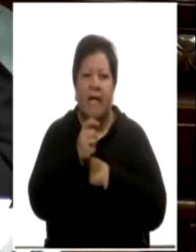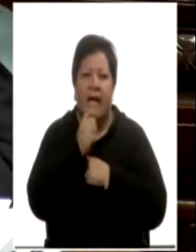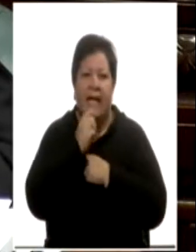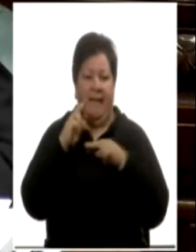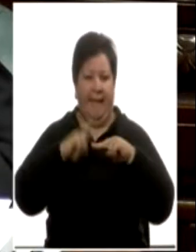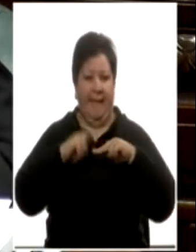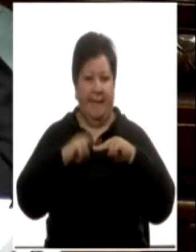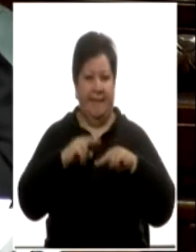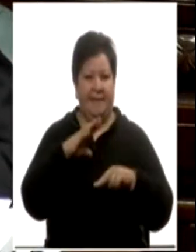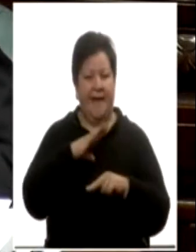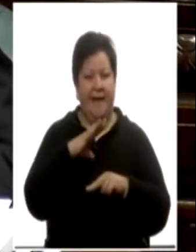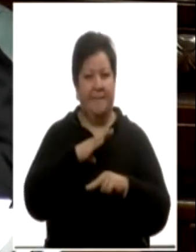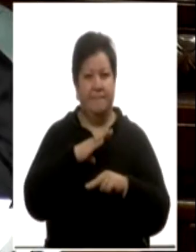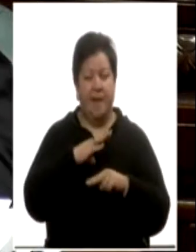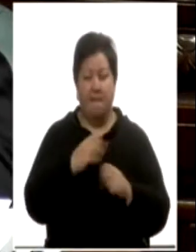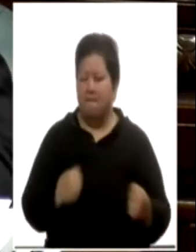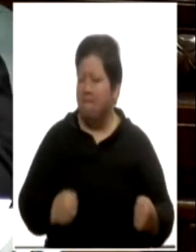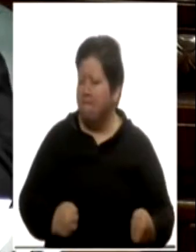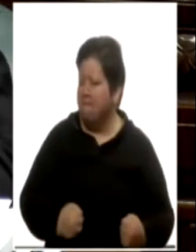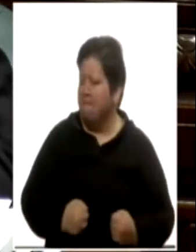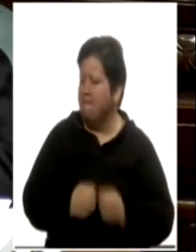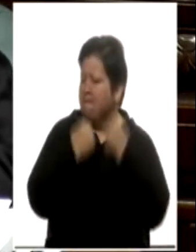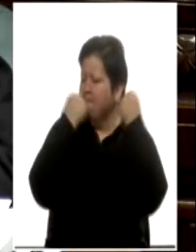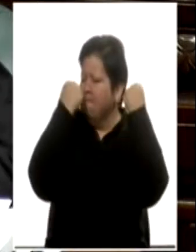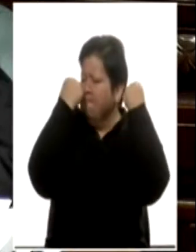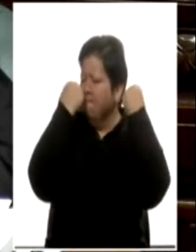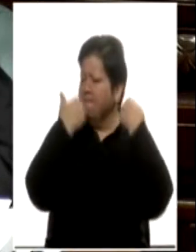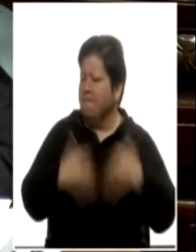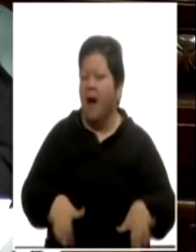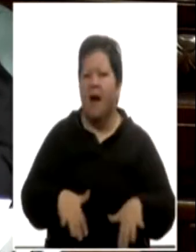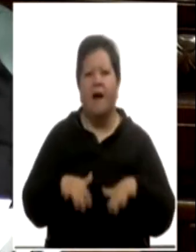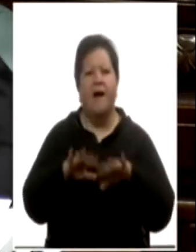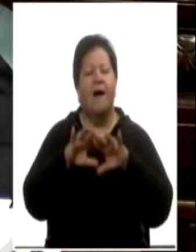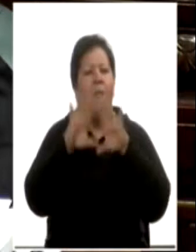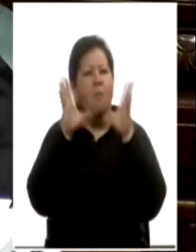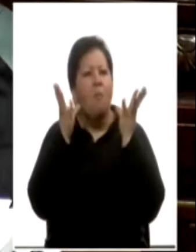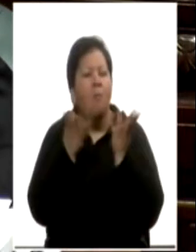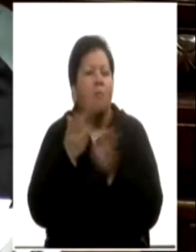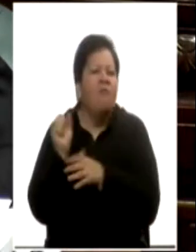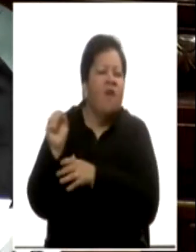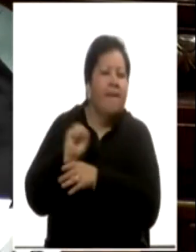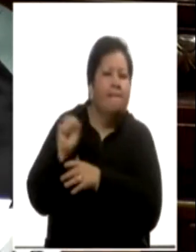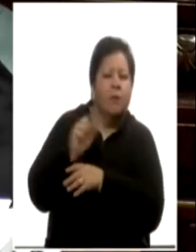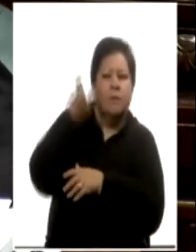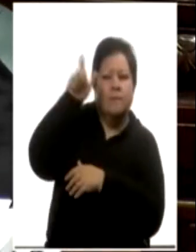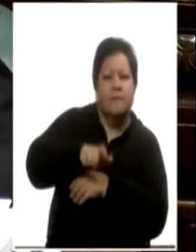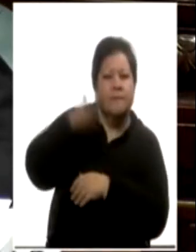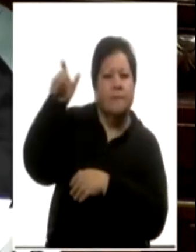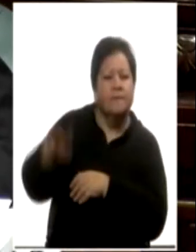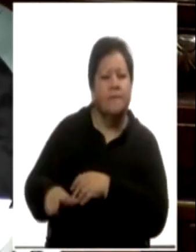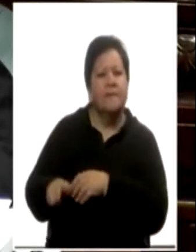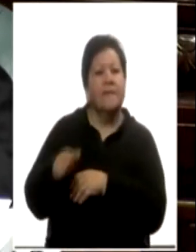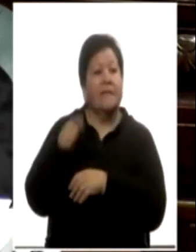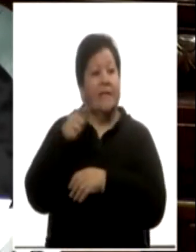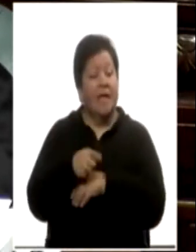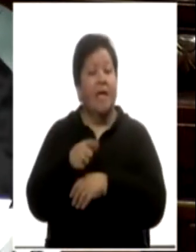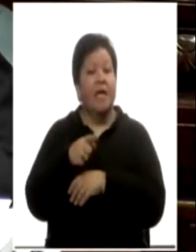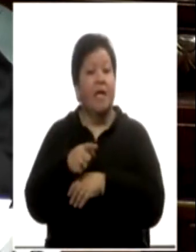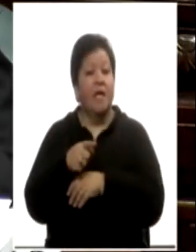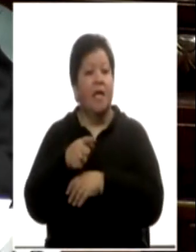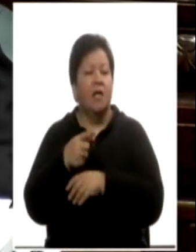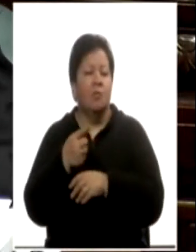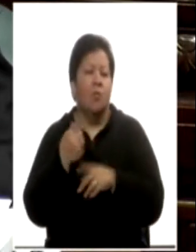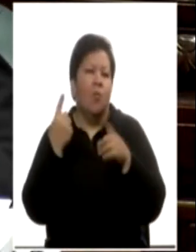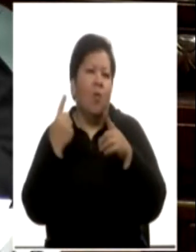así recibe el impacto de estos creadores universales, precisamente en una bienal que es